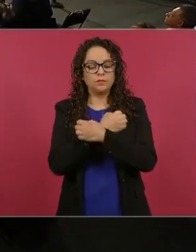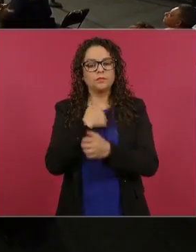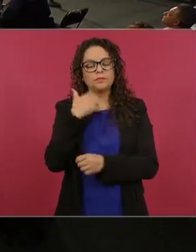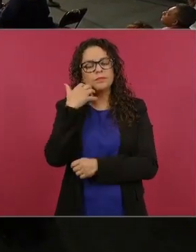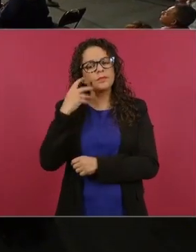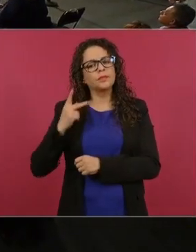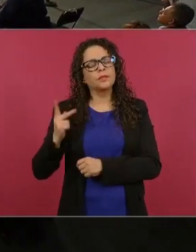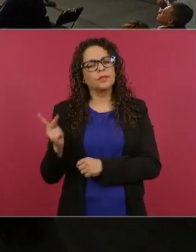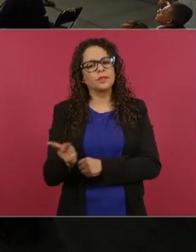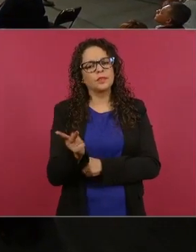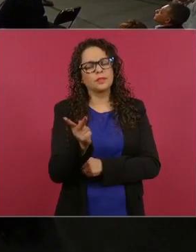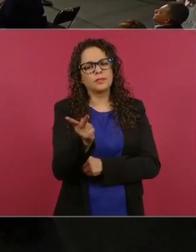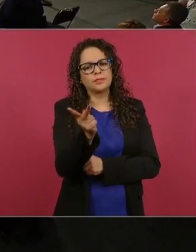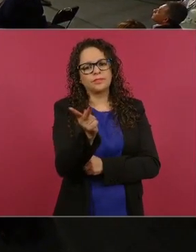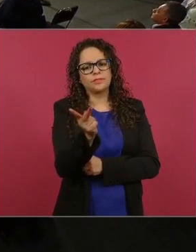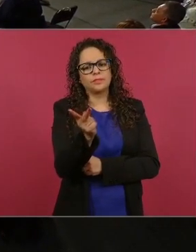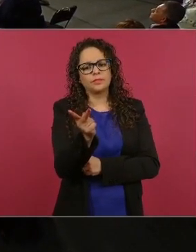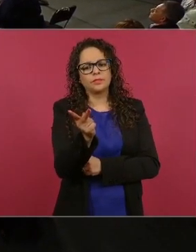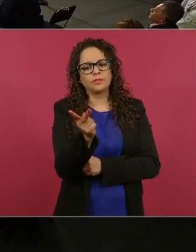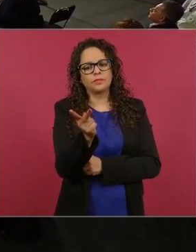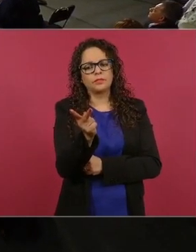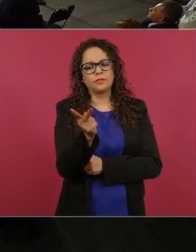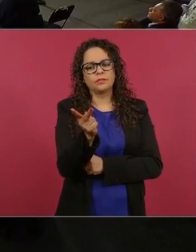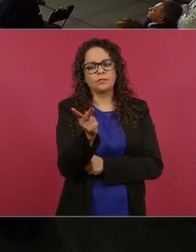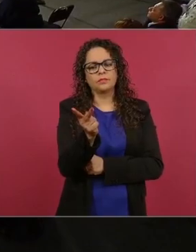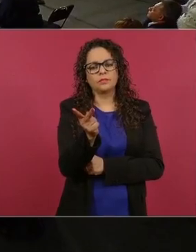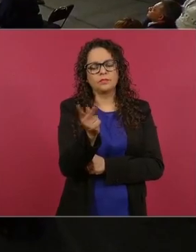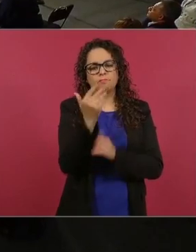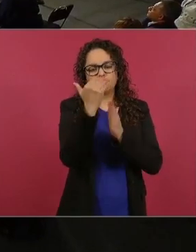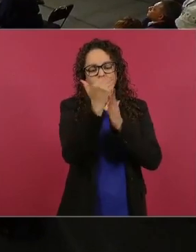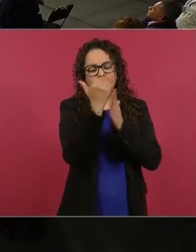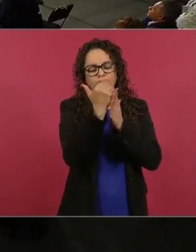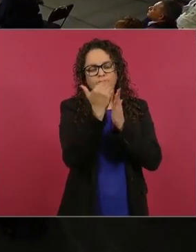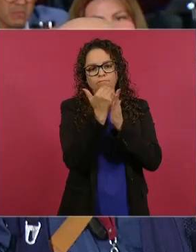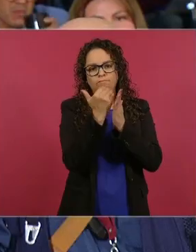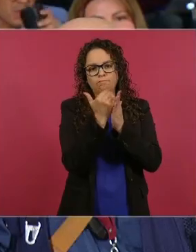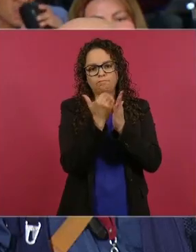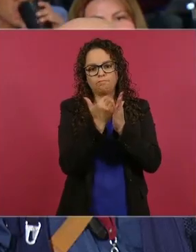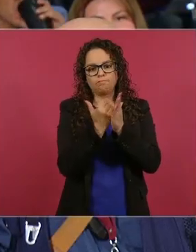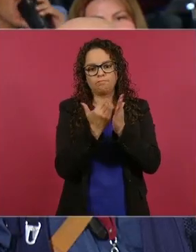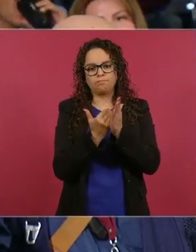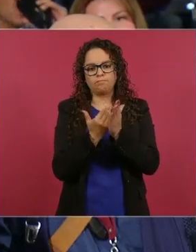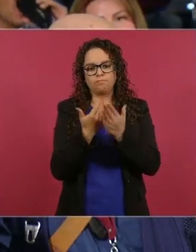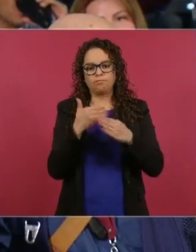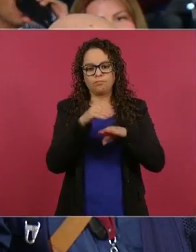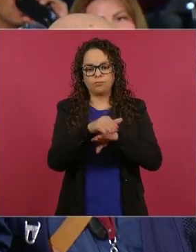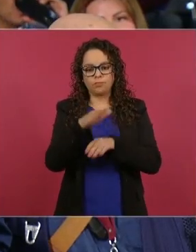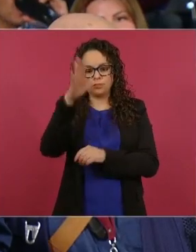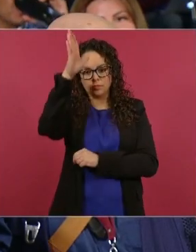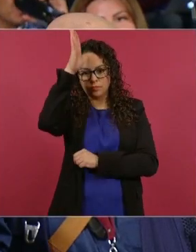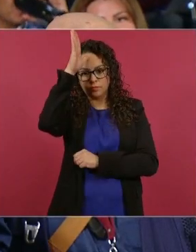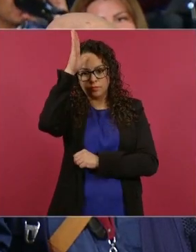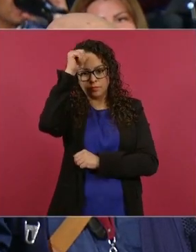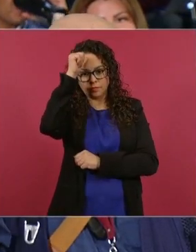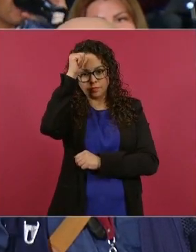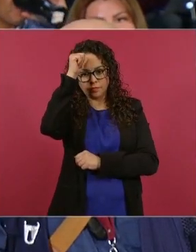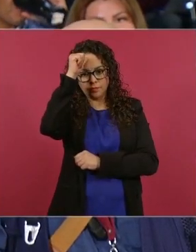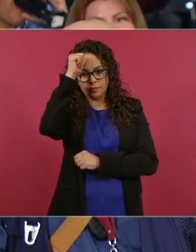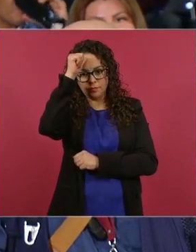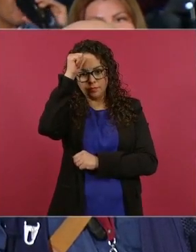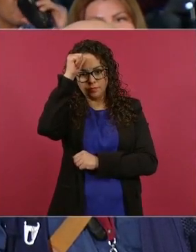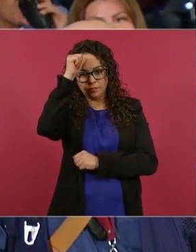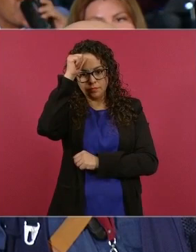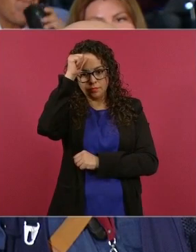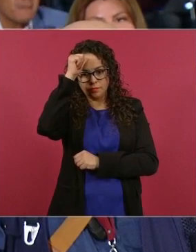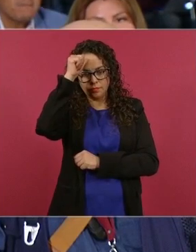quería preguntar cuáles son los términos del acuerdo o del acuerdo al llegó el Gobierno de